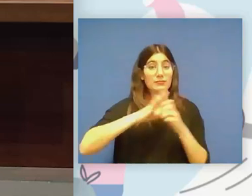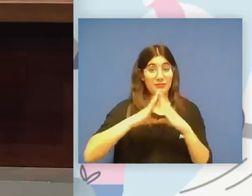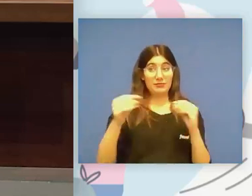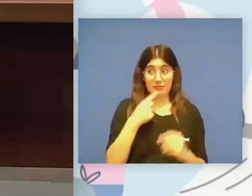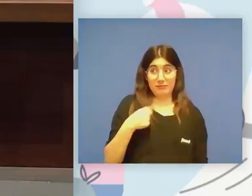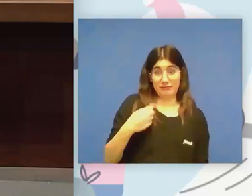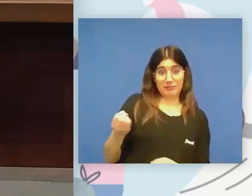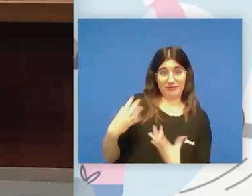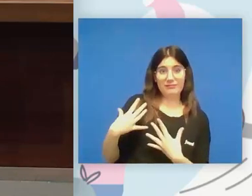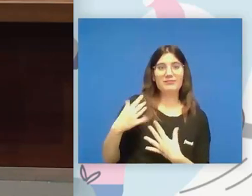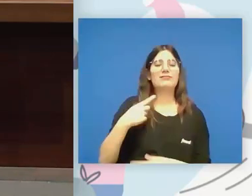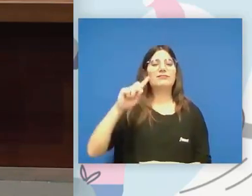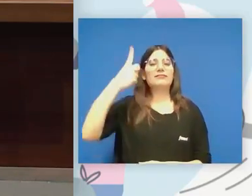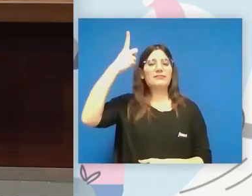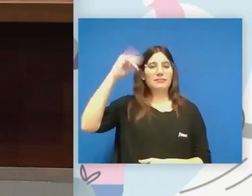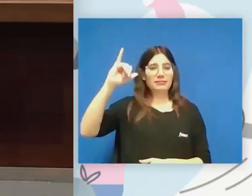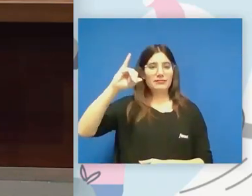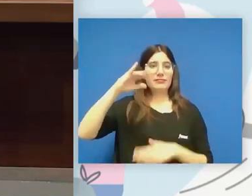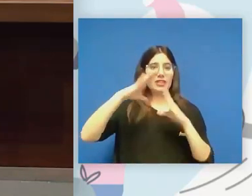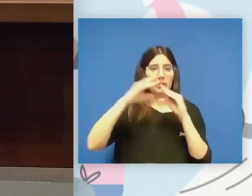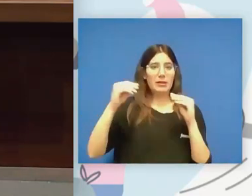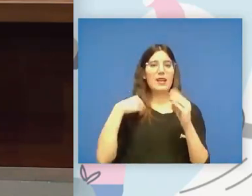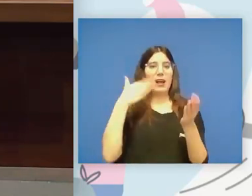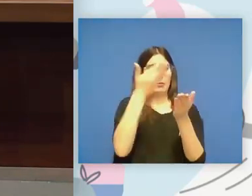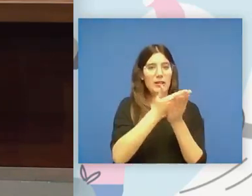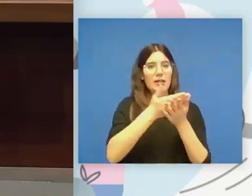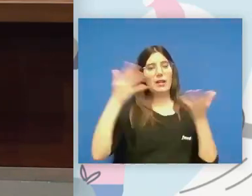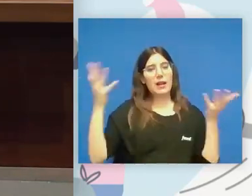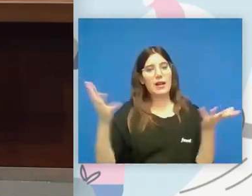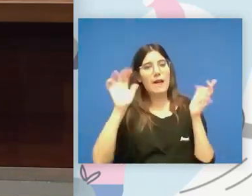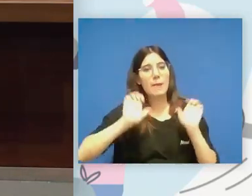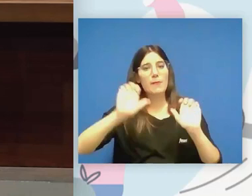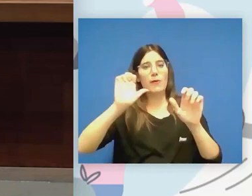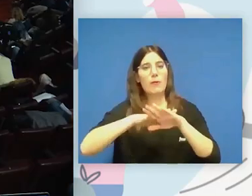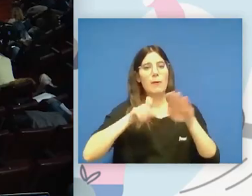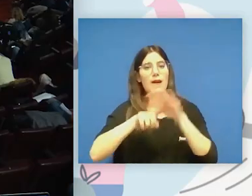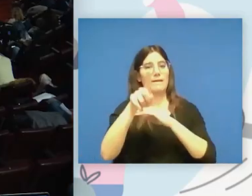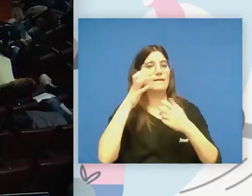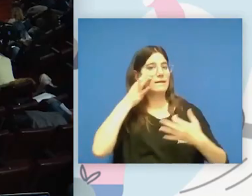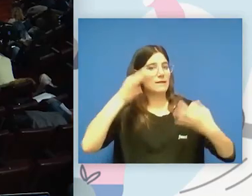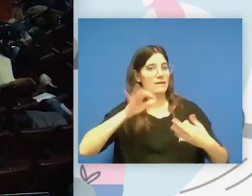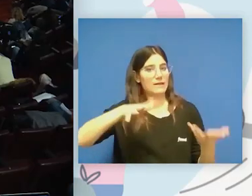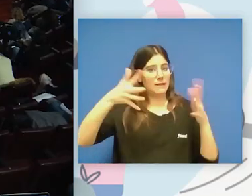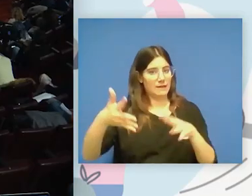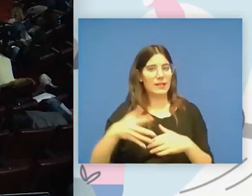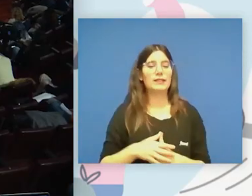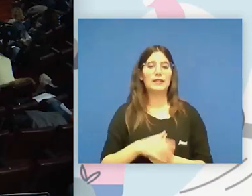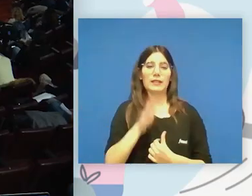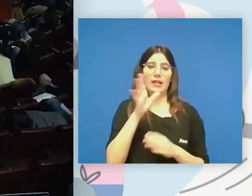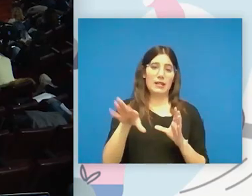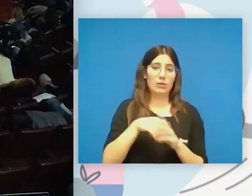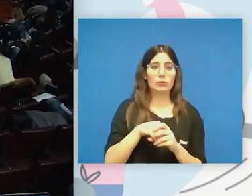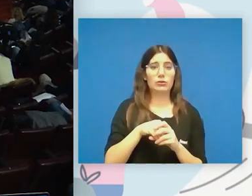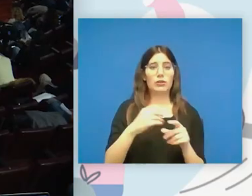y fue la primera universidad que lo solicitó, que lo empujó para que verdaderamente pudiese ser una realidad también de inclusión y